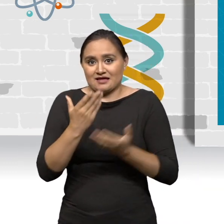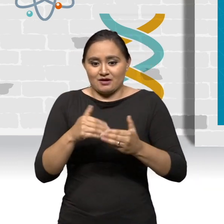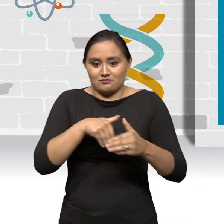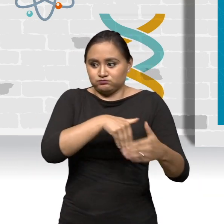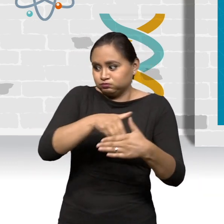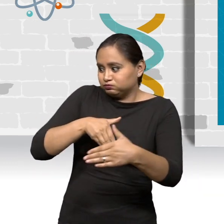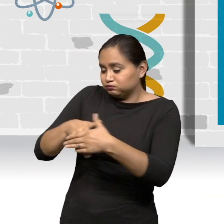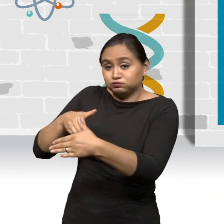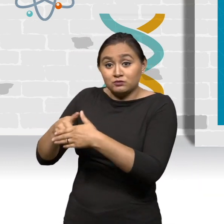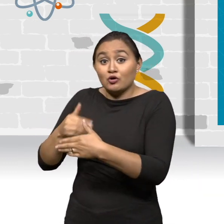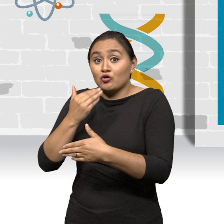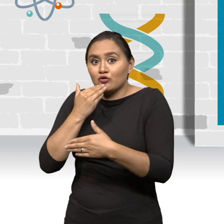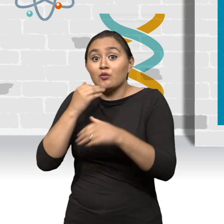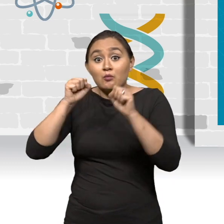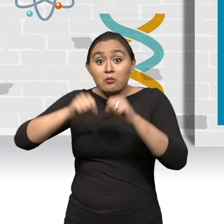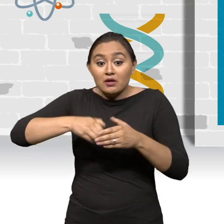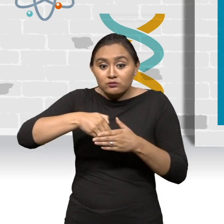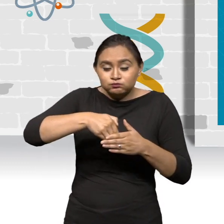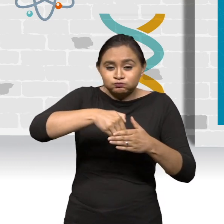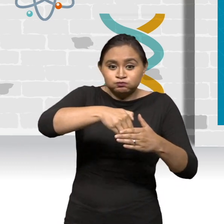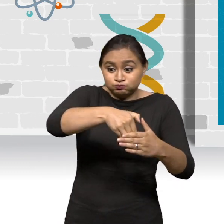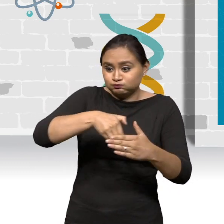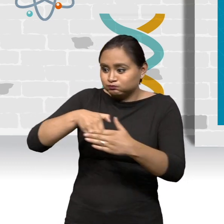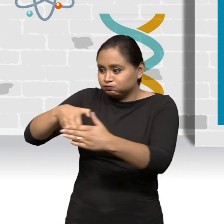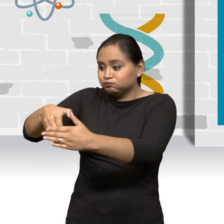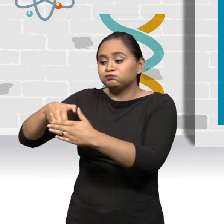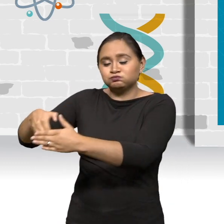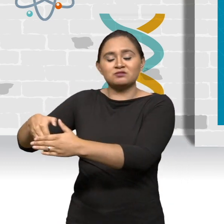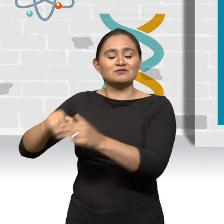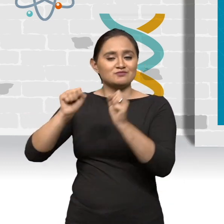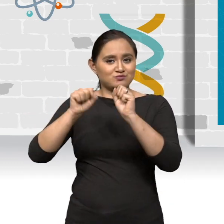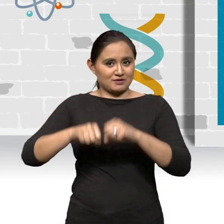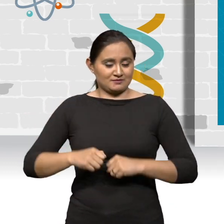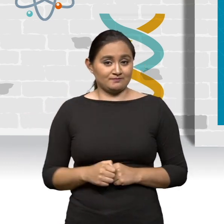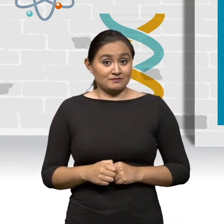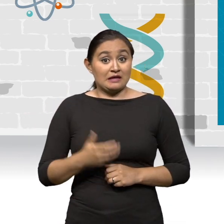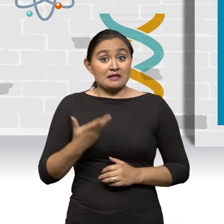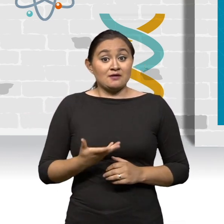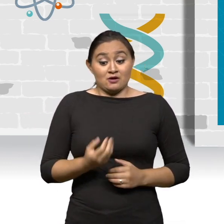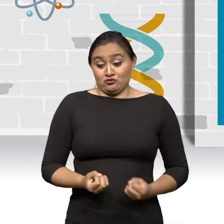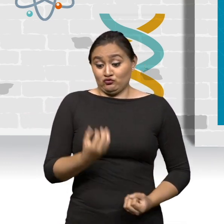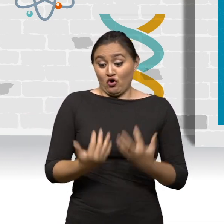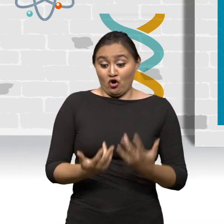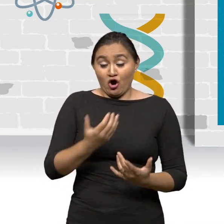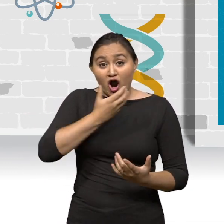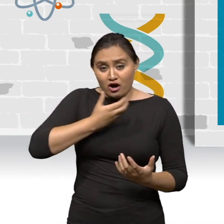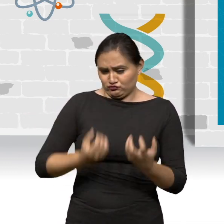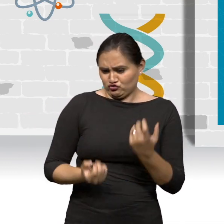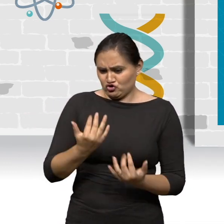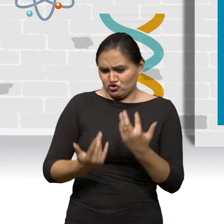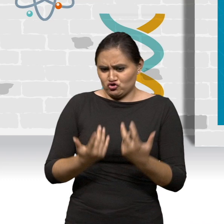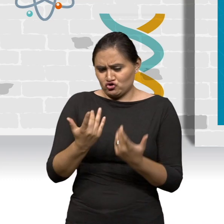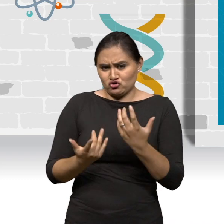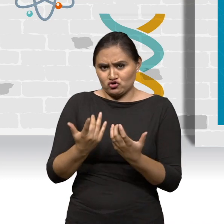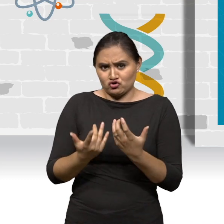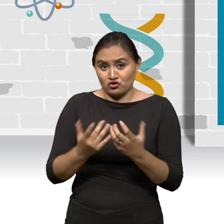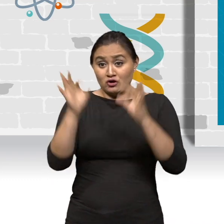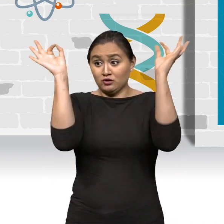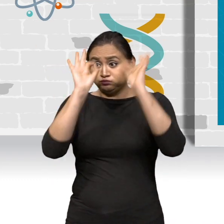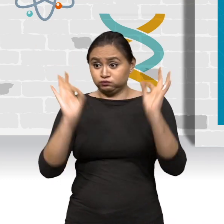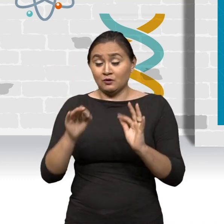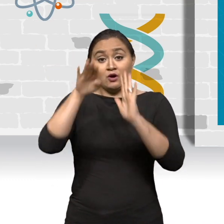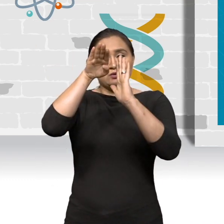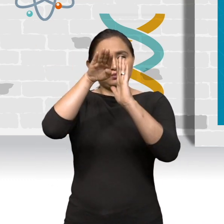paredes del recipiente tienen la posibilidad de expandirse, lo harán. Si se retira el fuego, su energía cinética irá disminuyendo